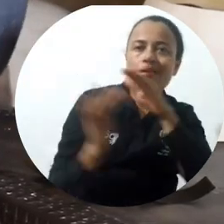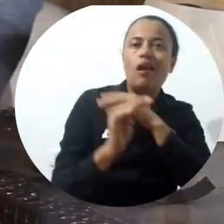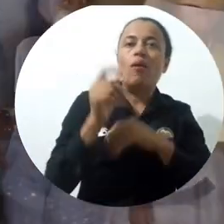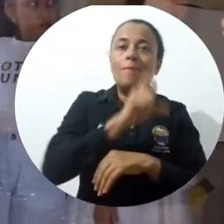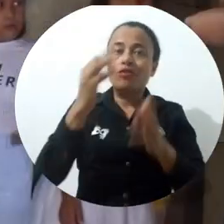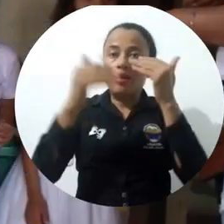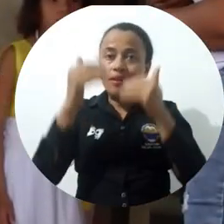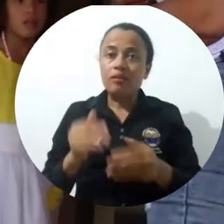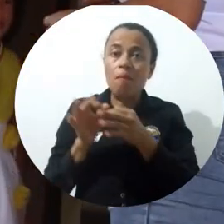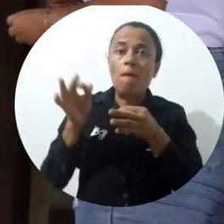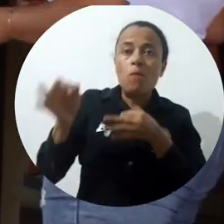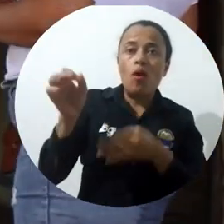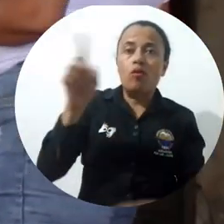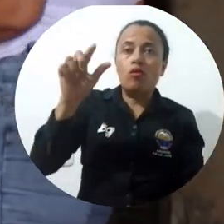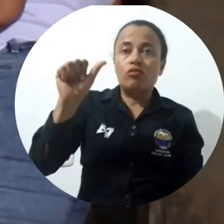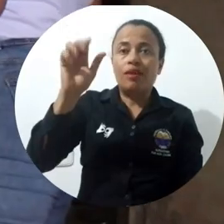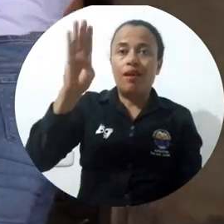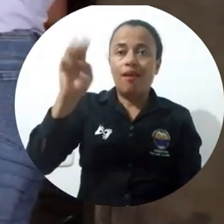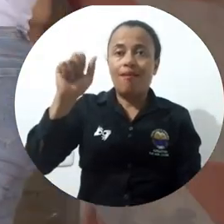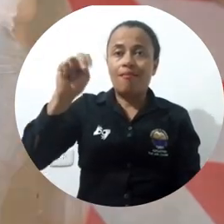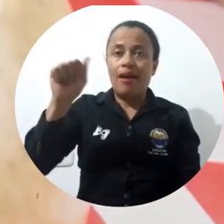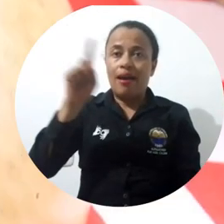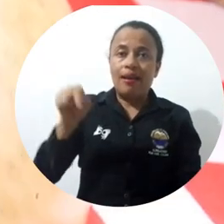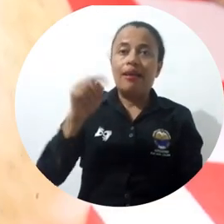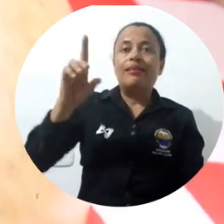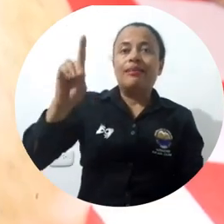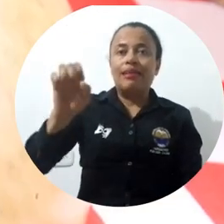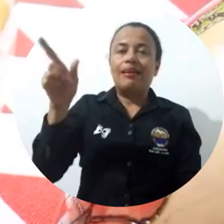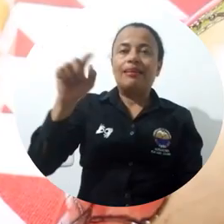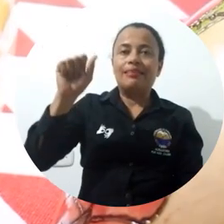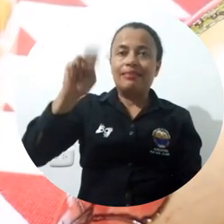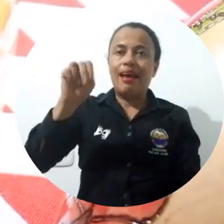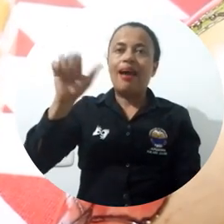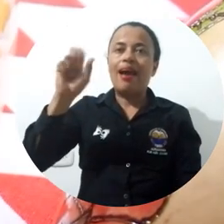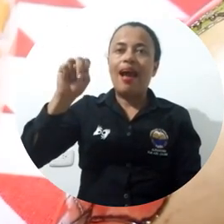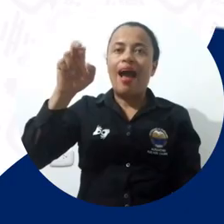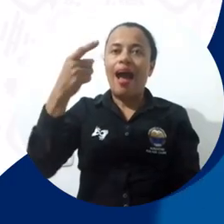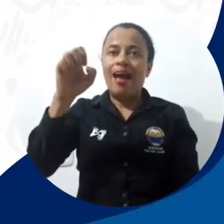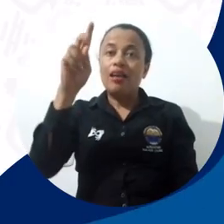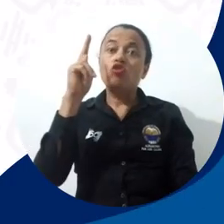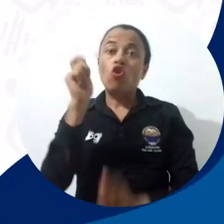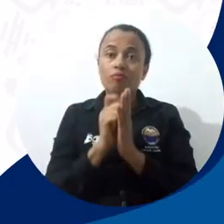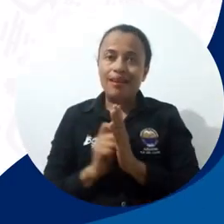municipio de Sabanas de San Ángel se reúnen dos veces por semana para transformar los totumos en piezas de arte.